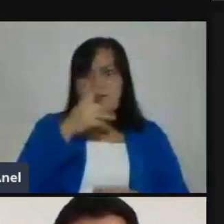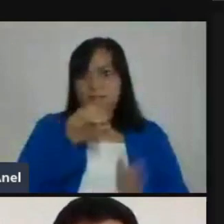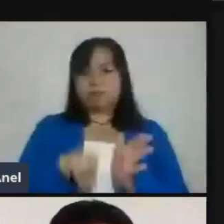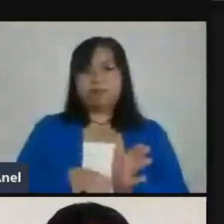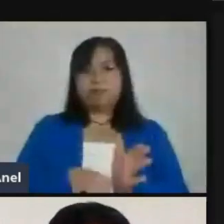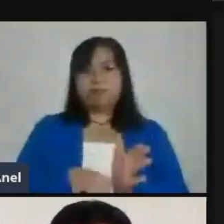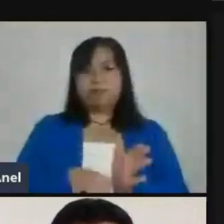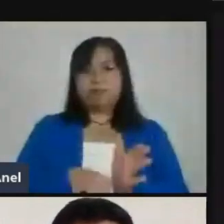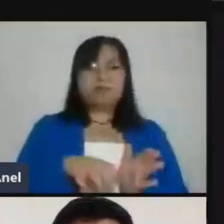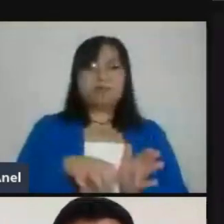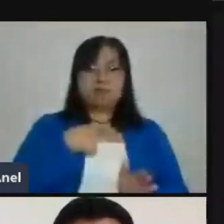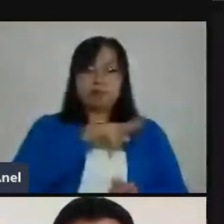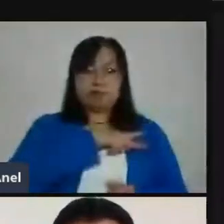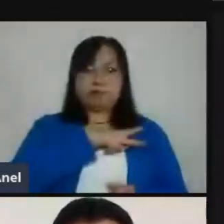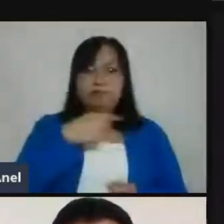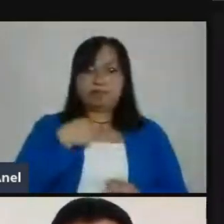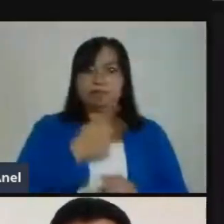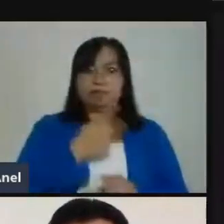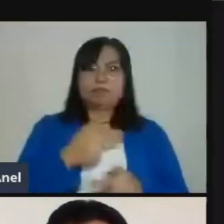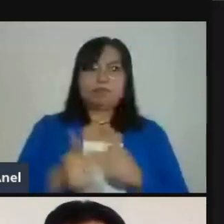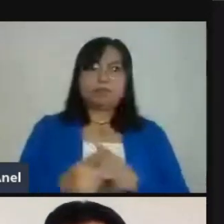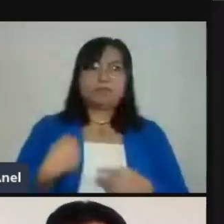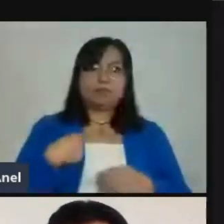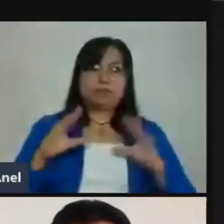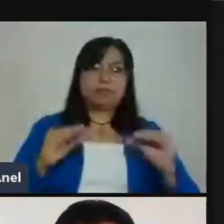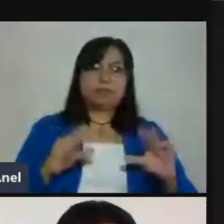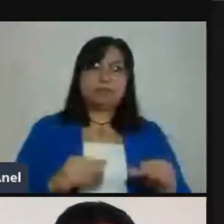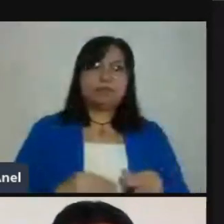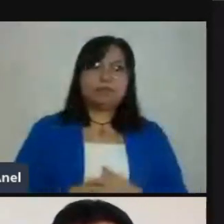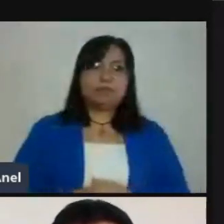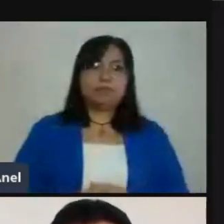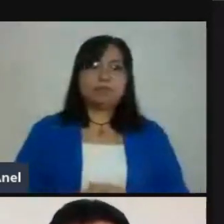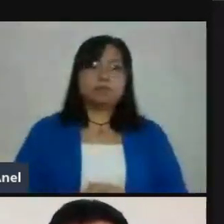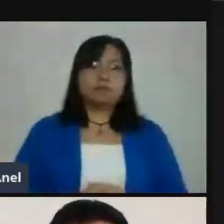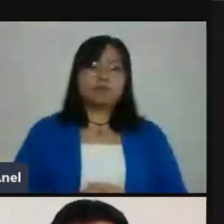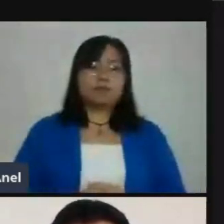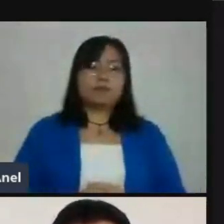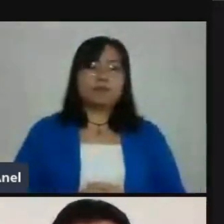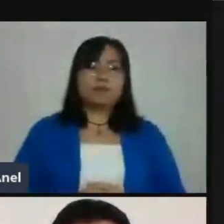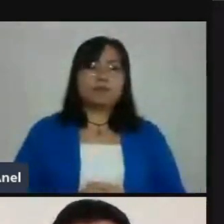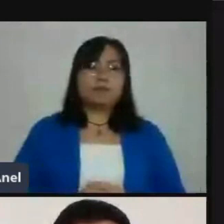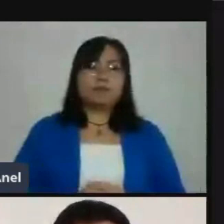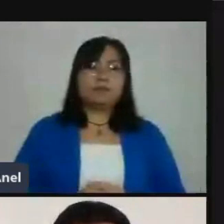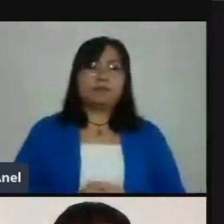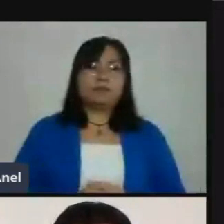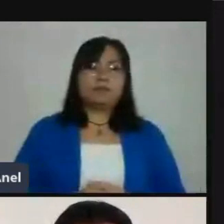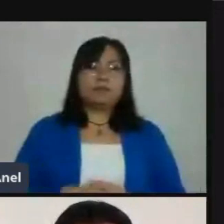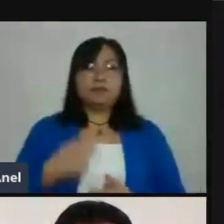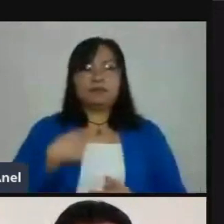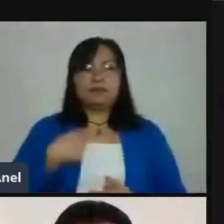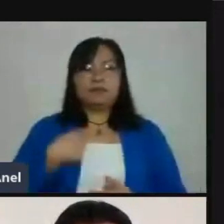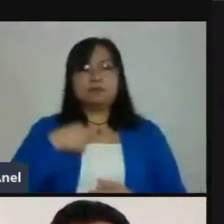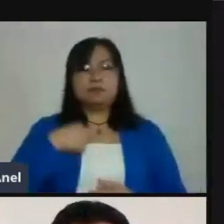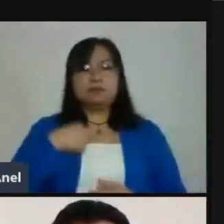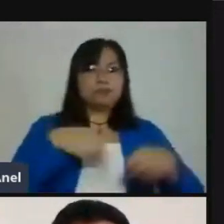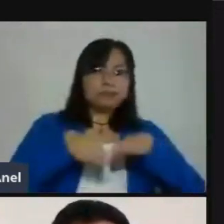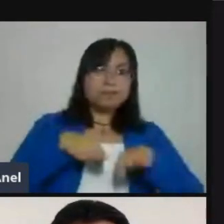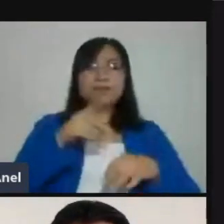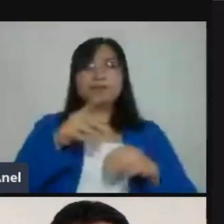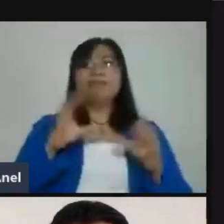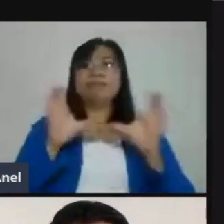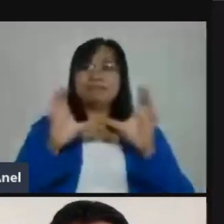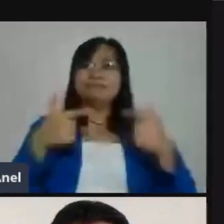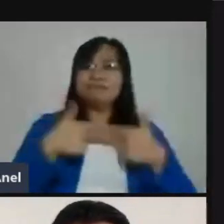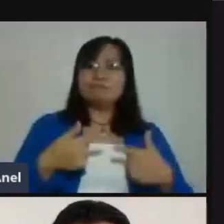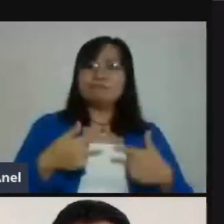estoy, en prepa San Diego, en el tema académico, independientemente de que todos le estamos trabajando por Classroom, a los profesores, a